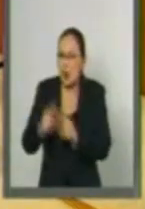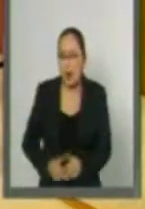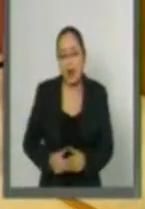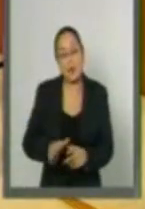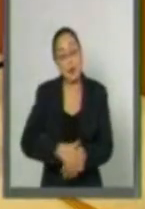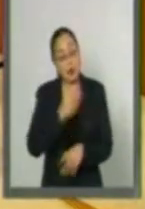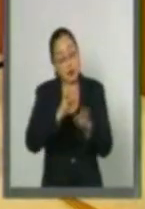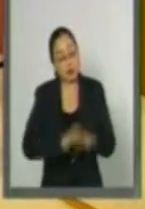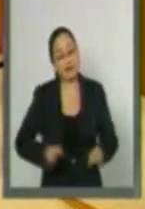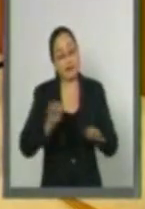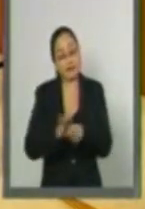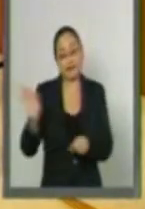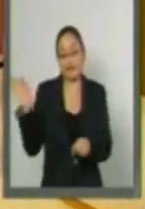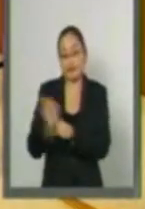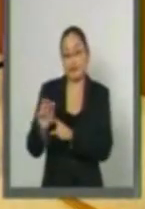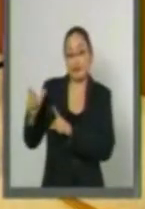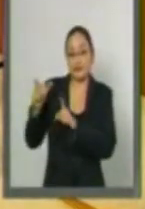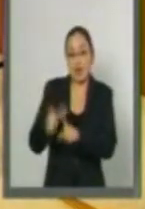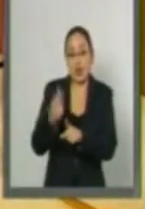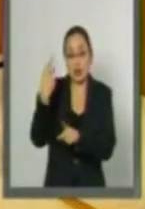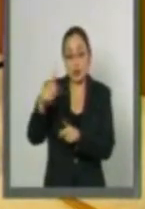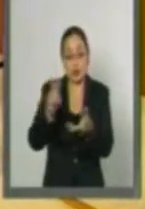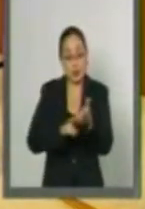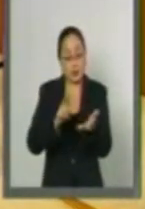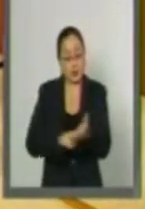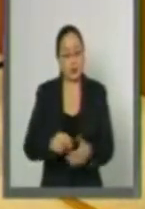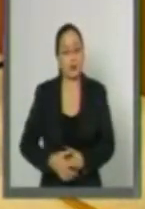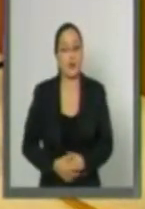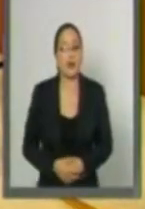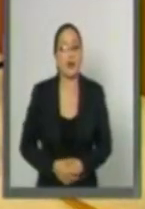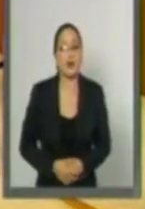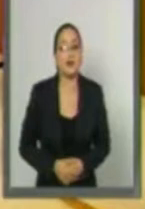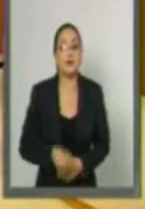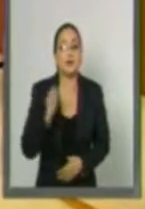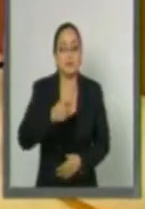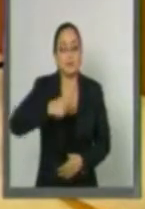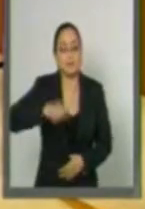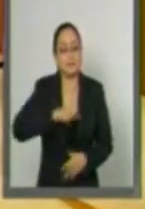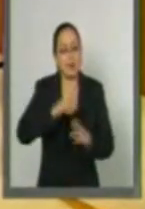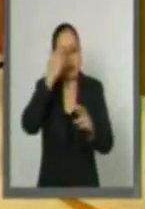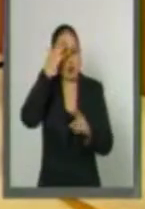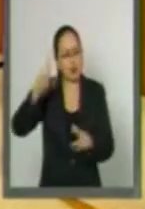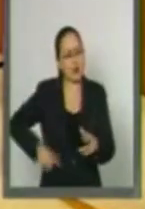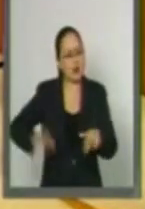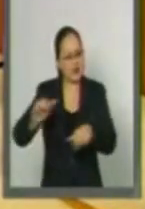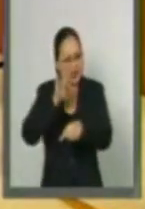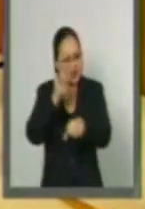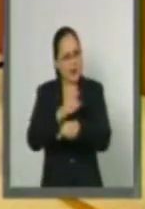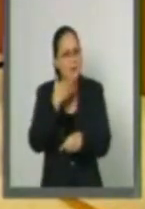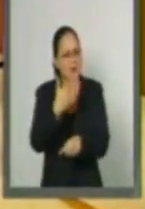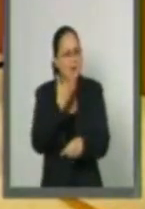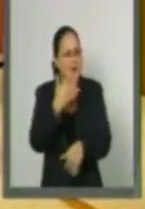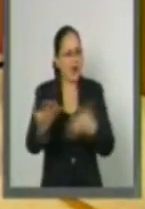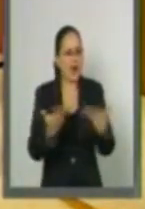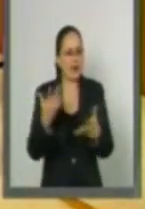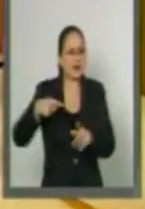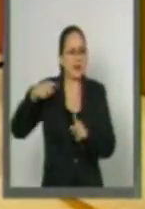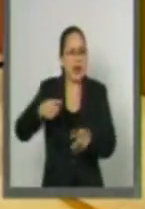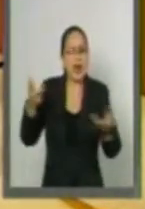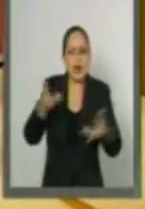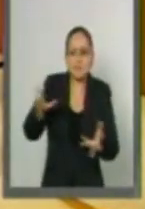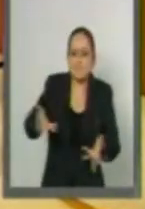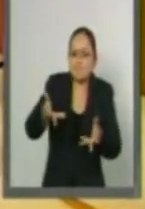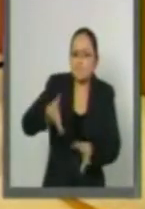su cuidado y preservación. Reconocemos los esfuerzos del gobierno federal para incentivar, fomentar y promover